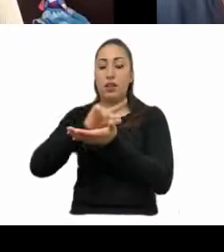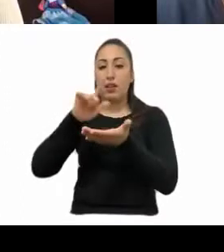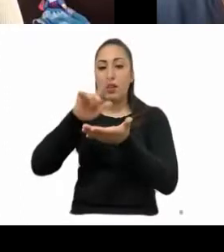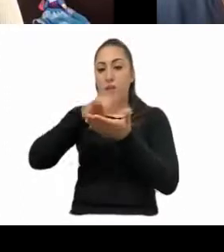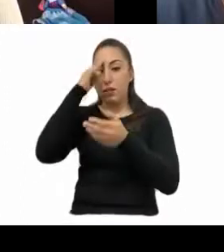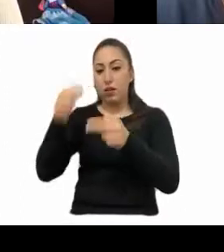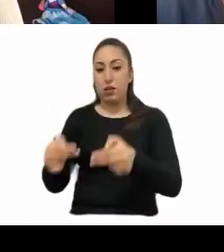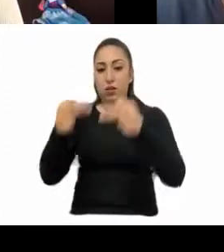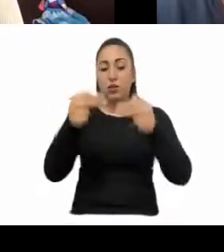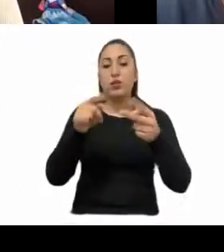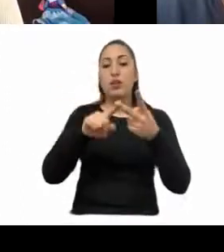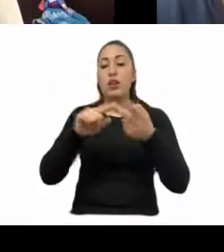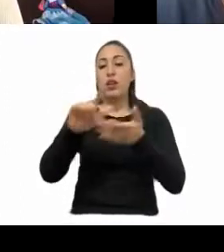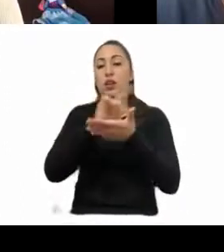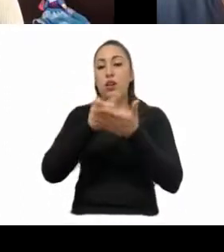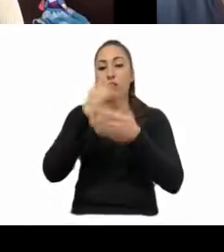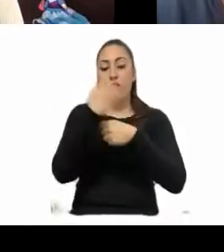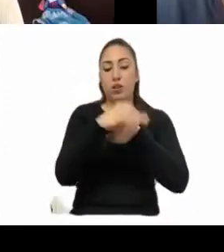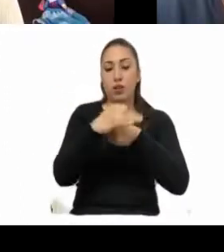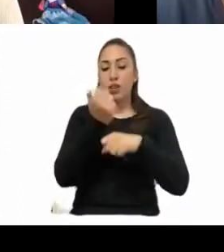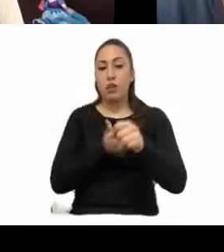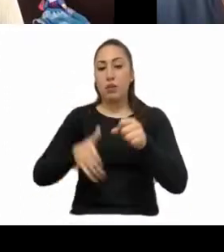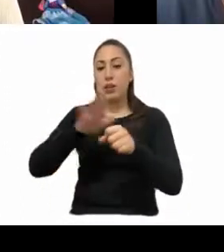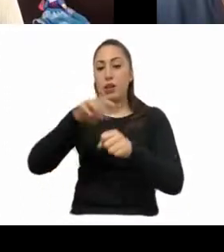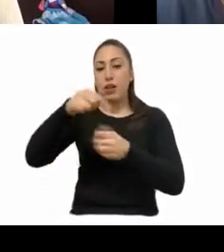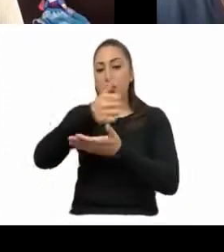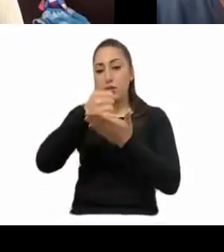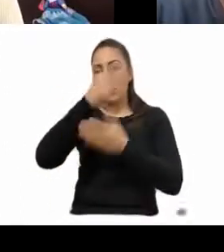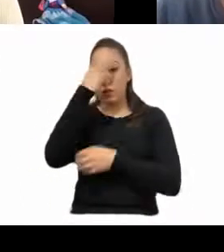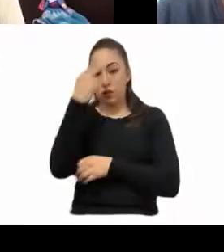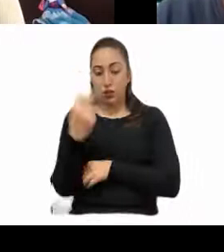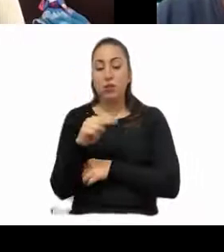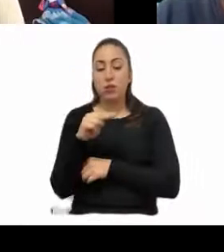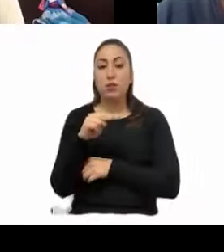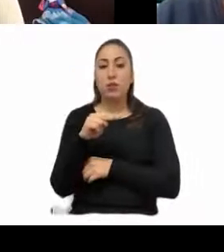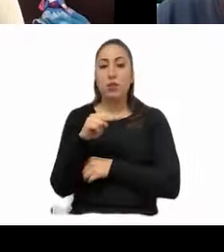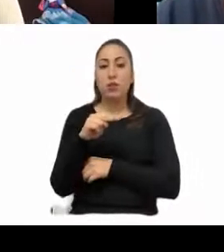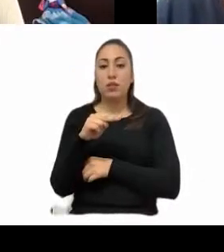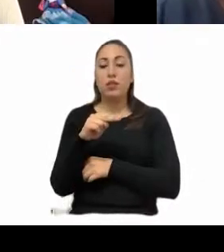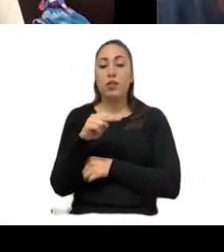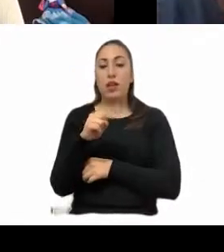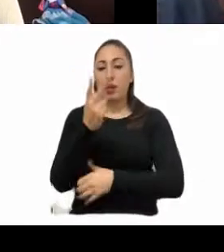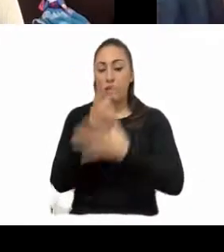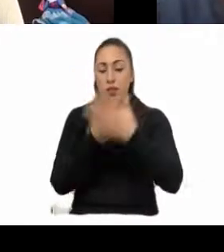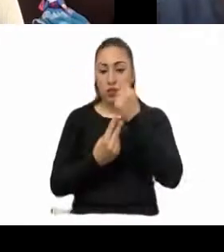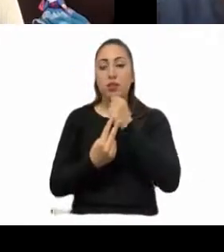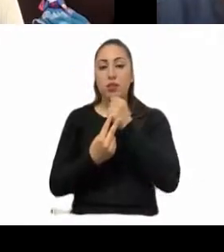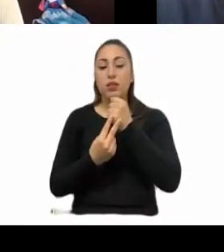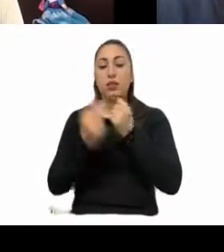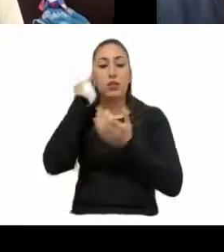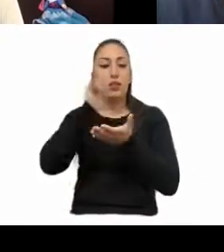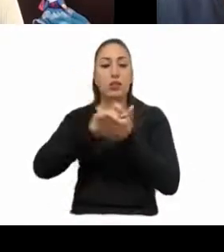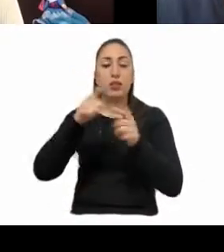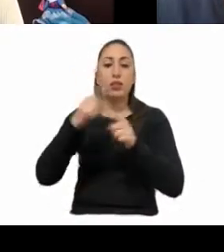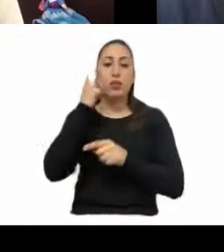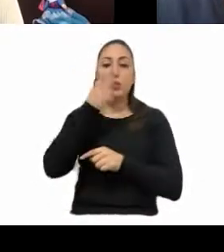mercantiles y a la ley orgánica del poder ejecutivo y de la administración pública, ambas de la Ciudad de México suscritas por el diputado